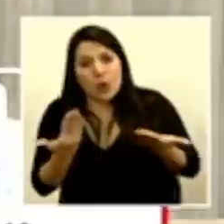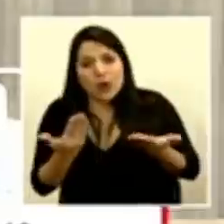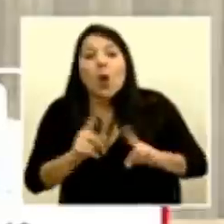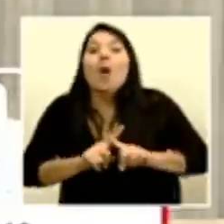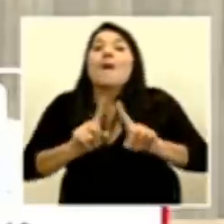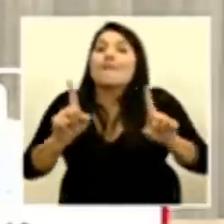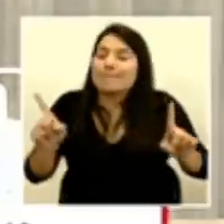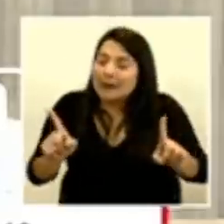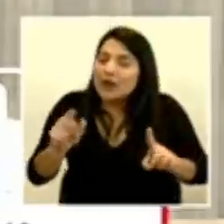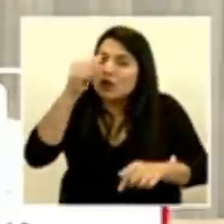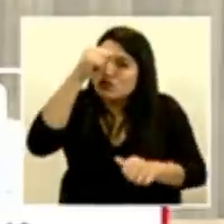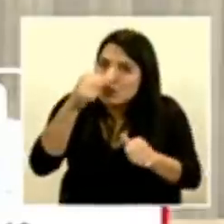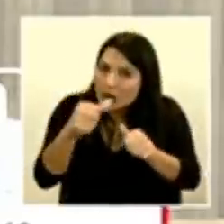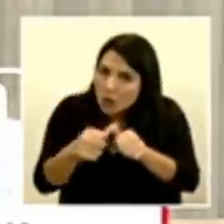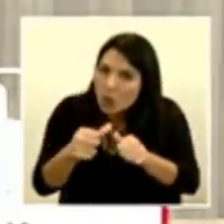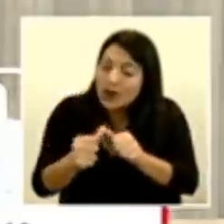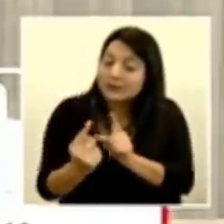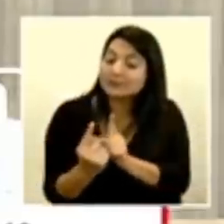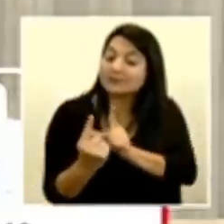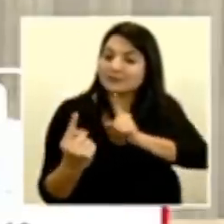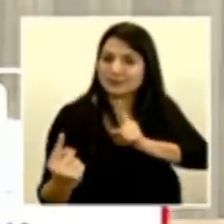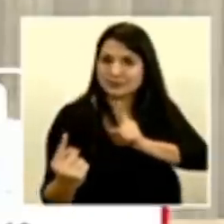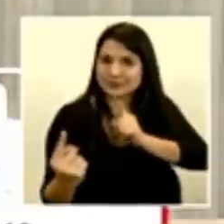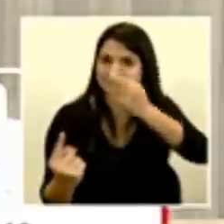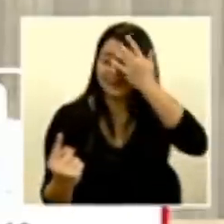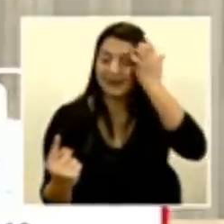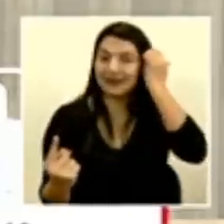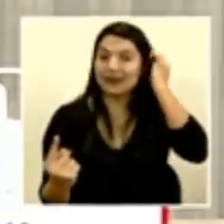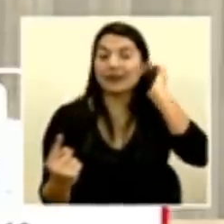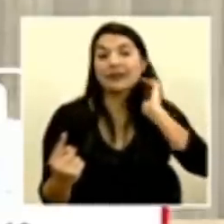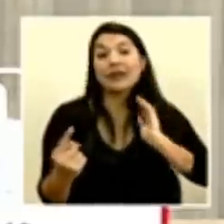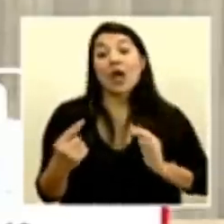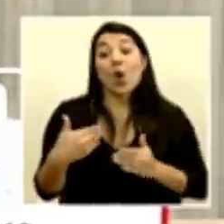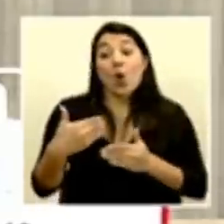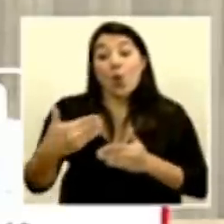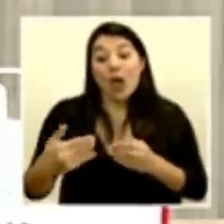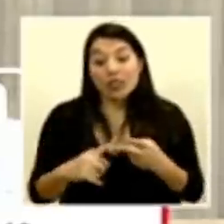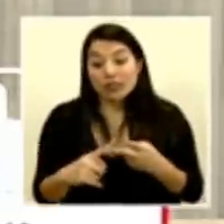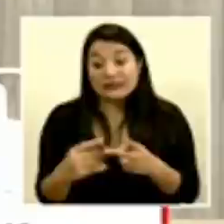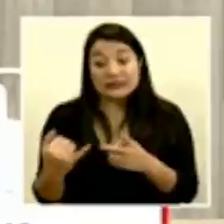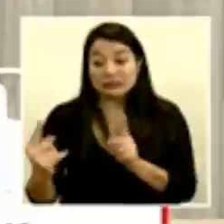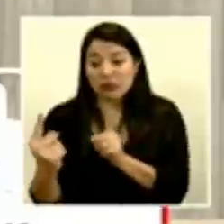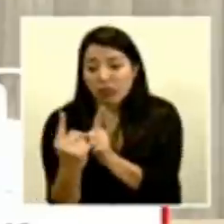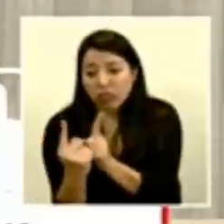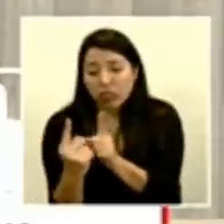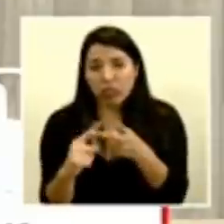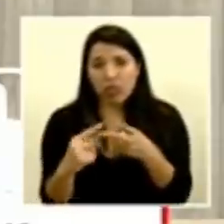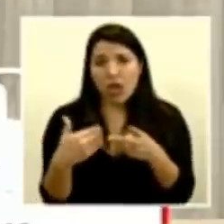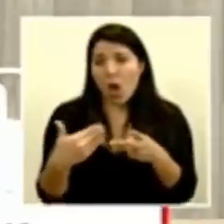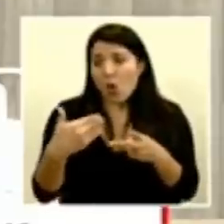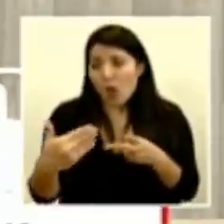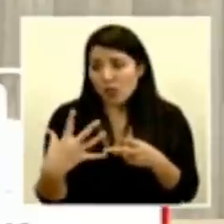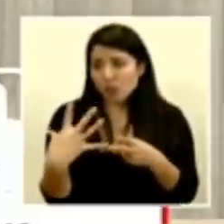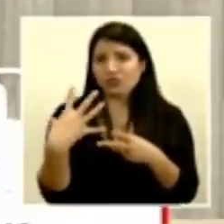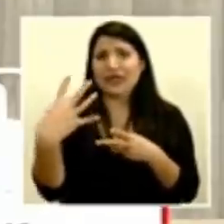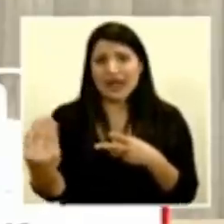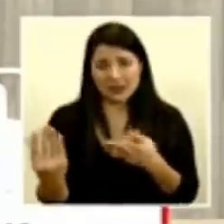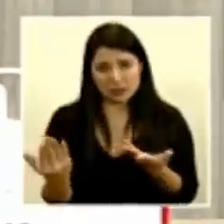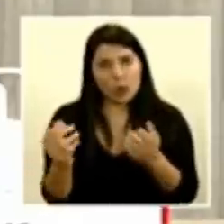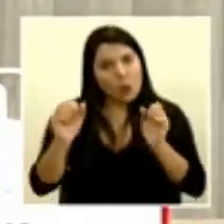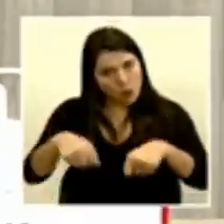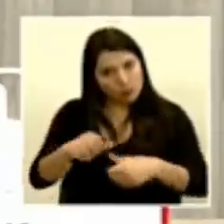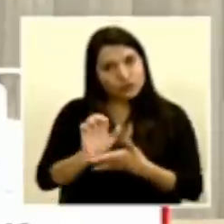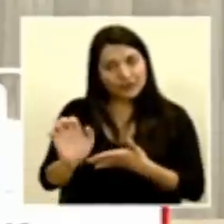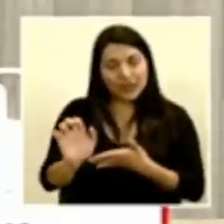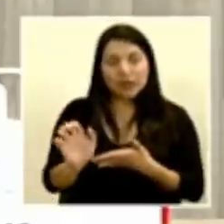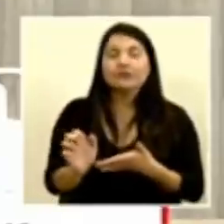entre persona de esos dos metros entre más salgamos a la vía pública cuando pudimos haberlo evitado porque insisto si hay que